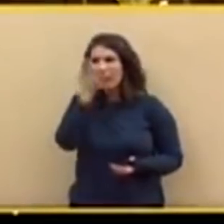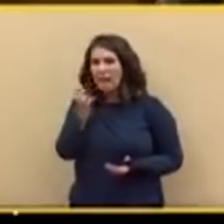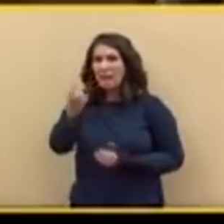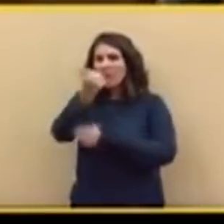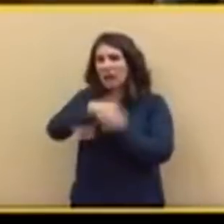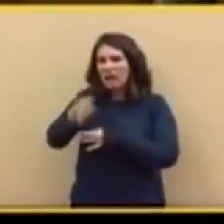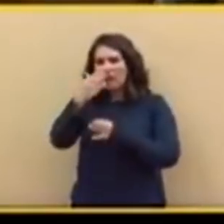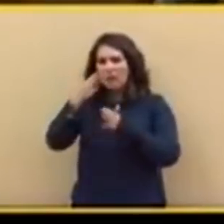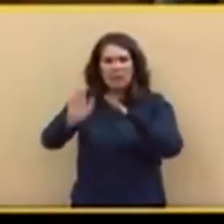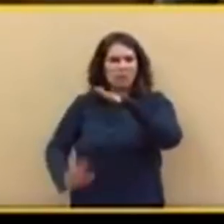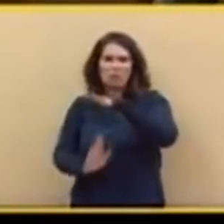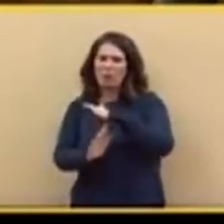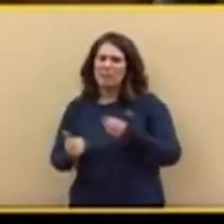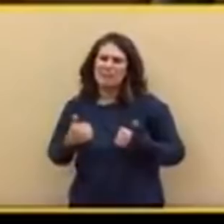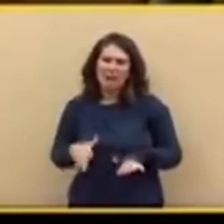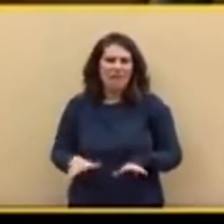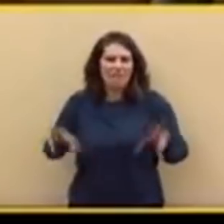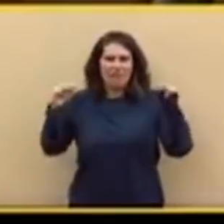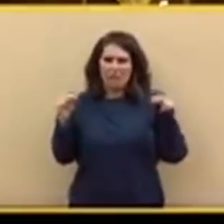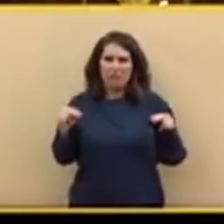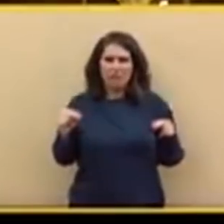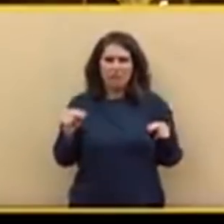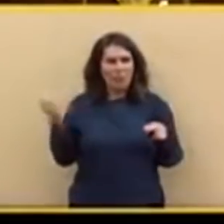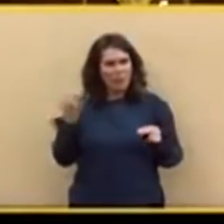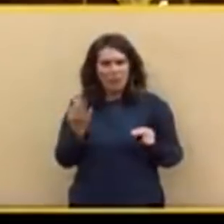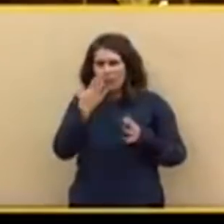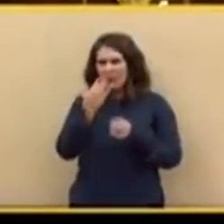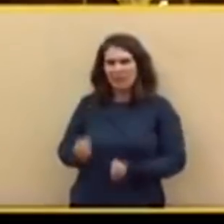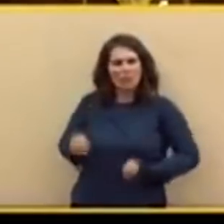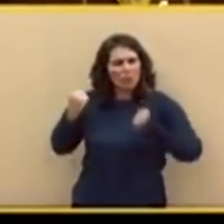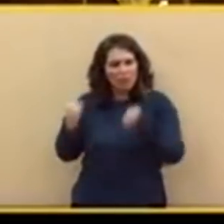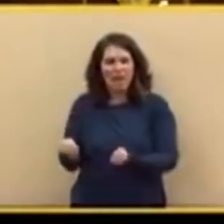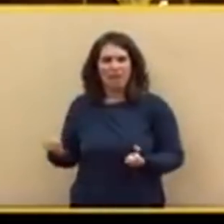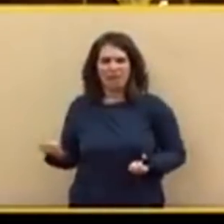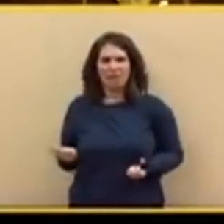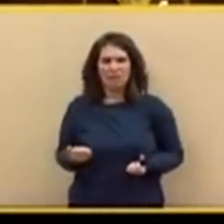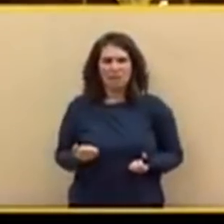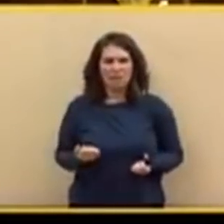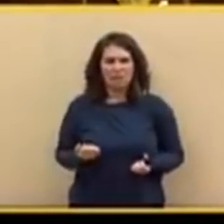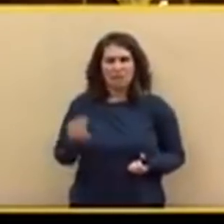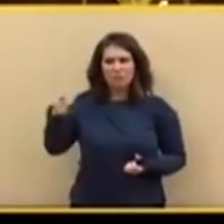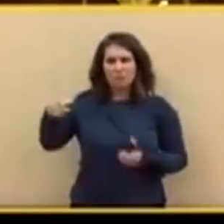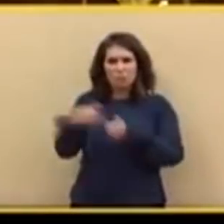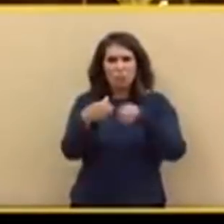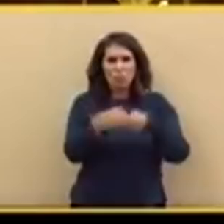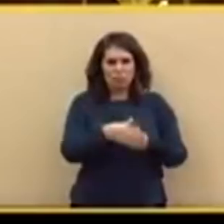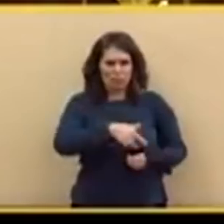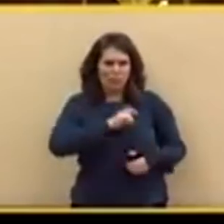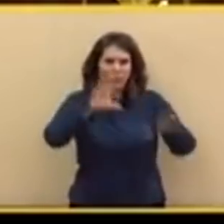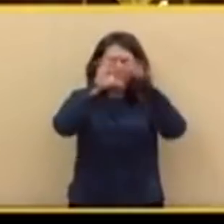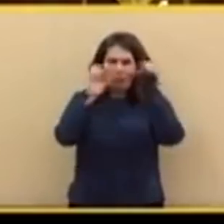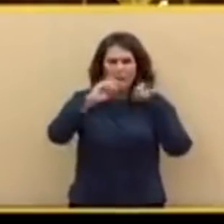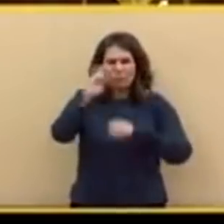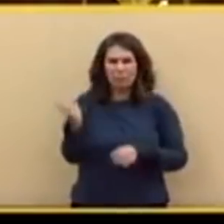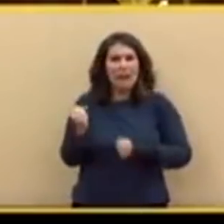inmediatamente, señorías. Hay que reforzar a las fuerzas y cuerpos de seguridad del Estado y también a nuestros ejércitos